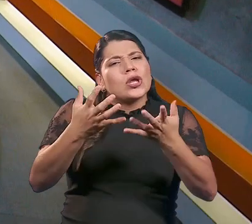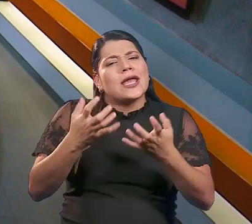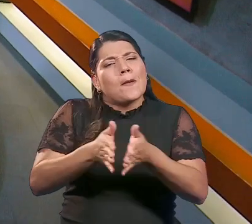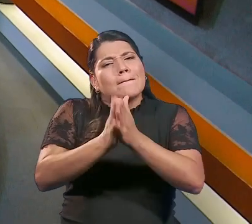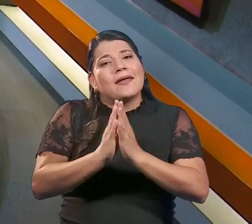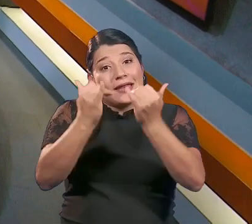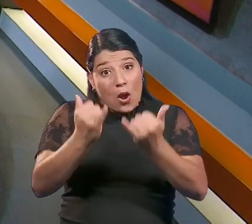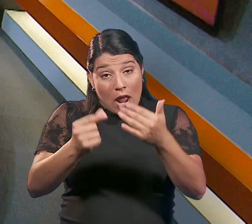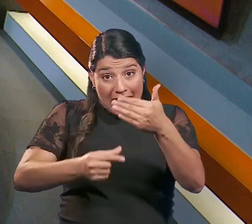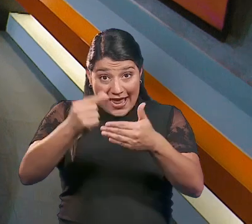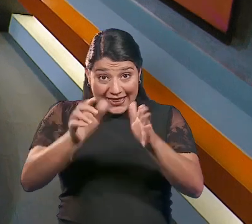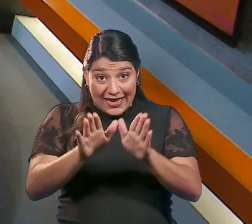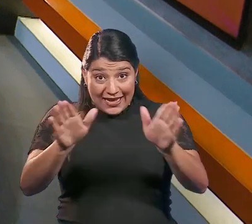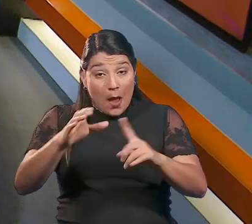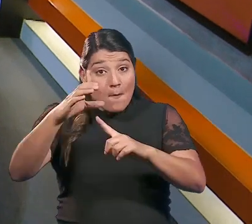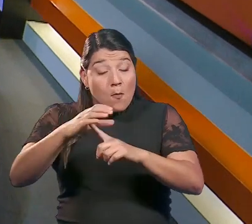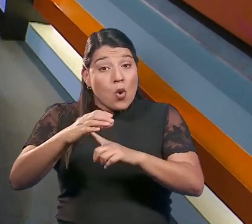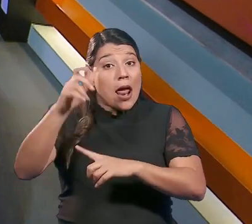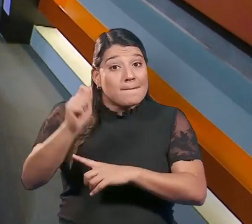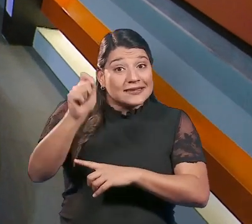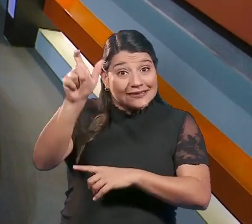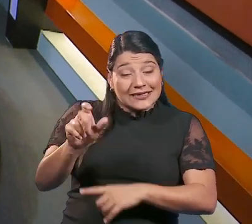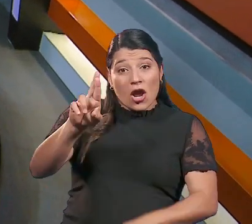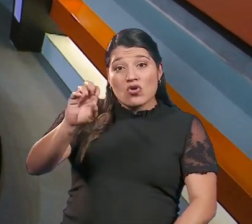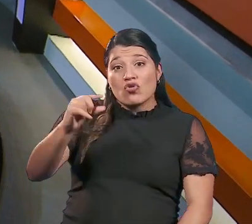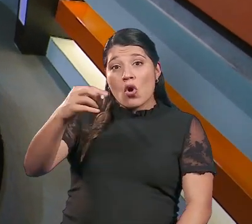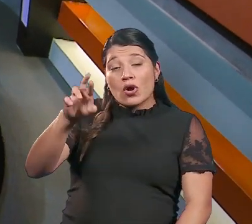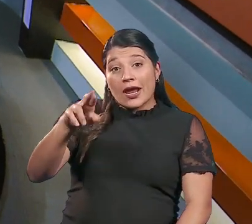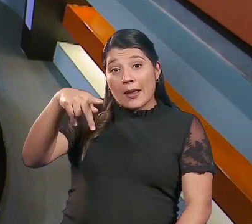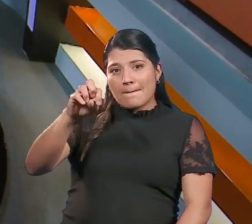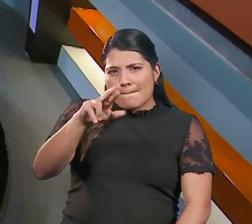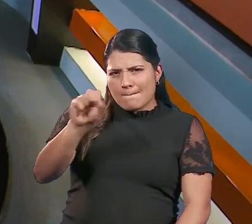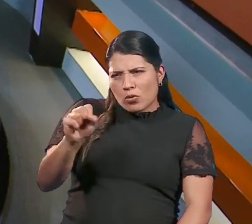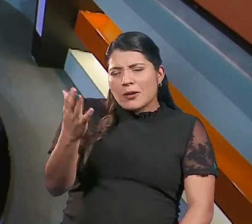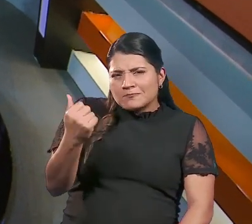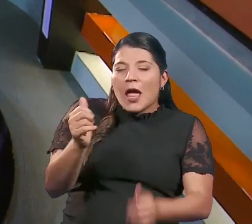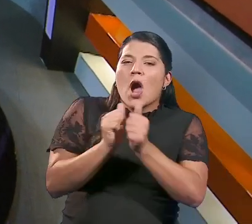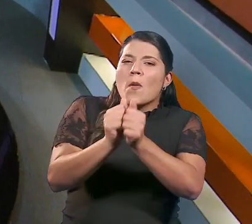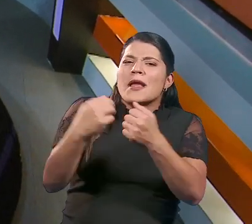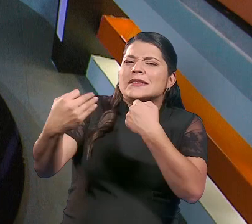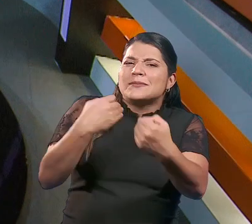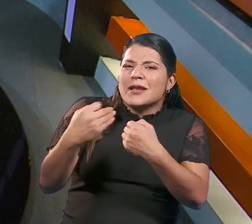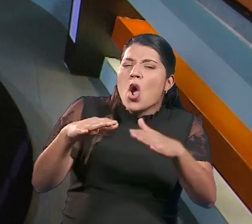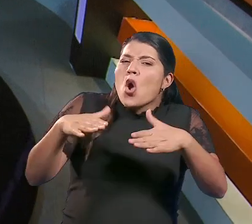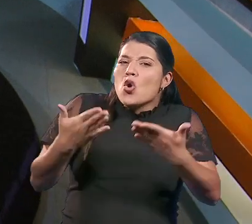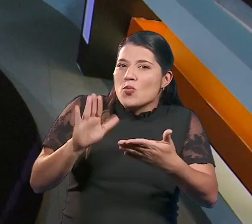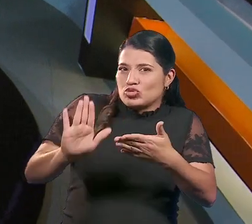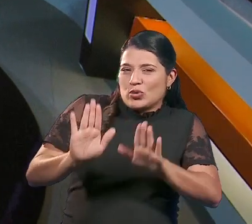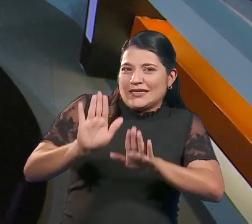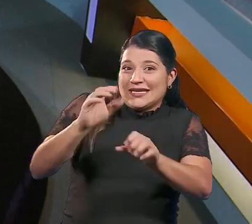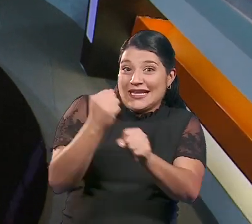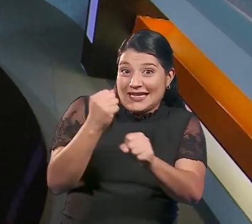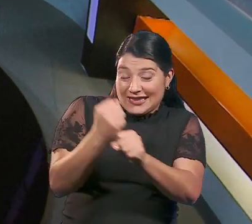pedirle ahora al gerente general de Popular Pensiones, el señor Roger Porras Rojas, que nos acompañe explicándonos la formidable labor